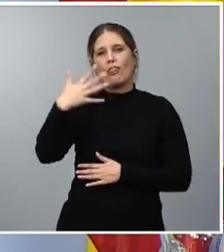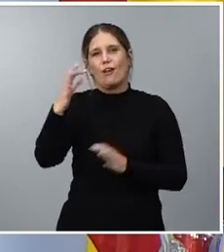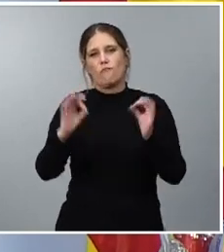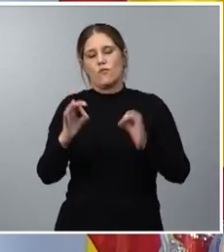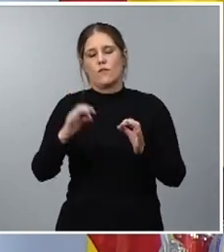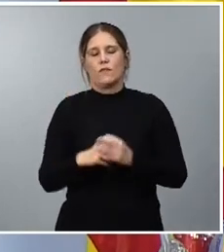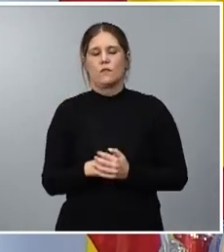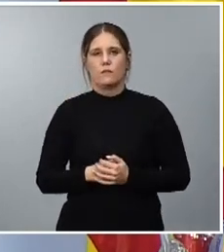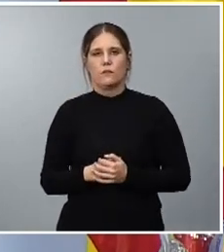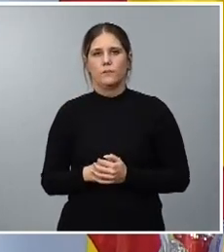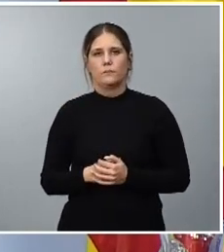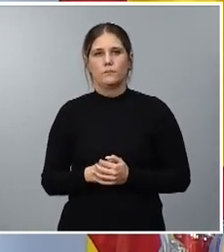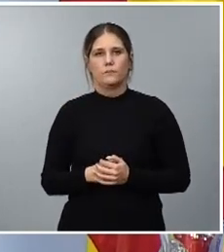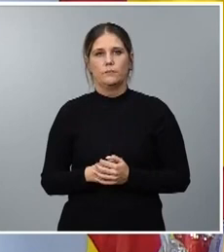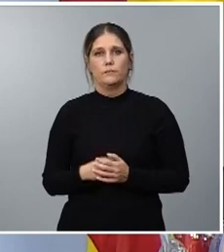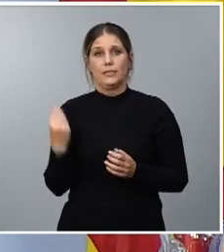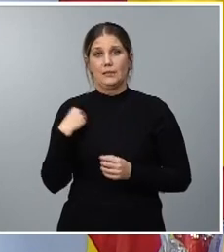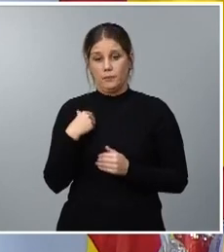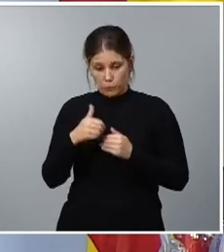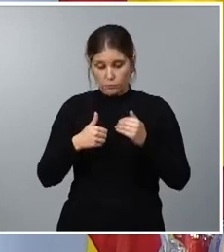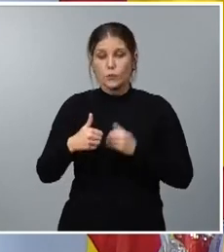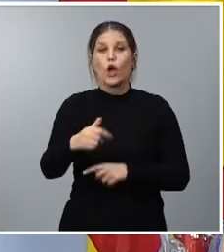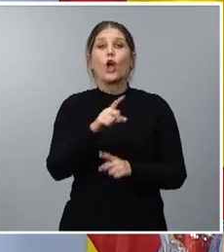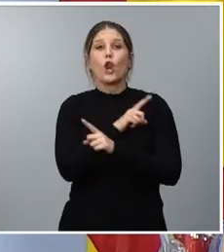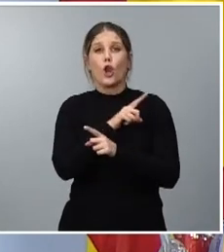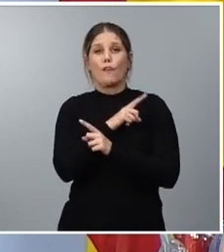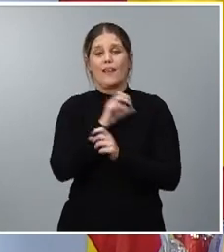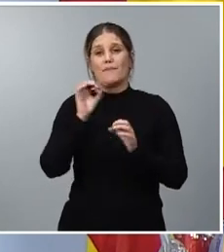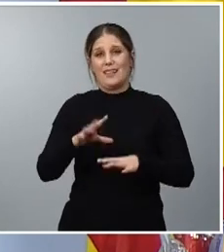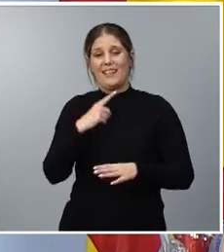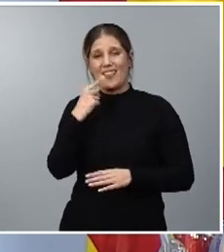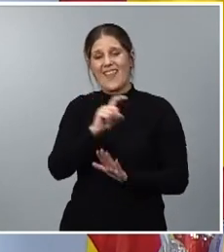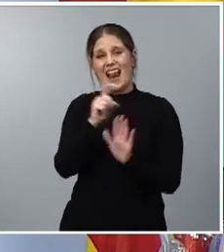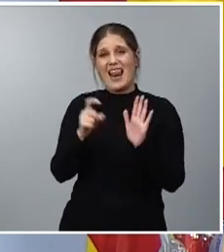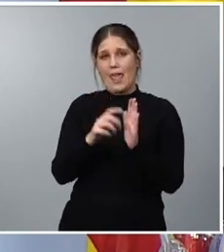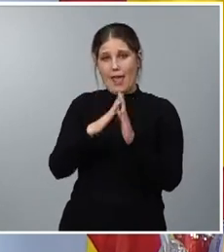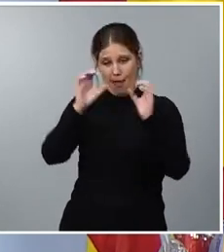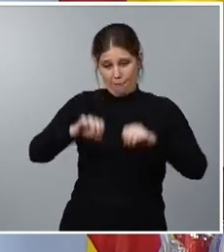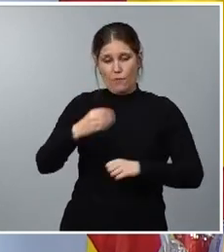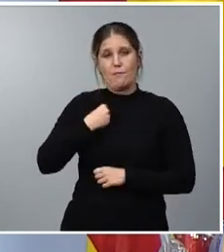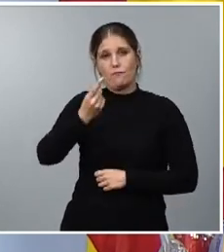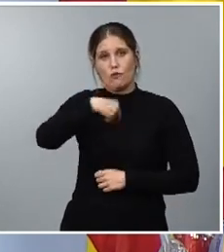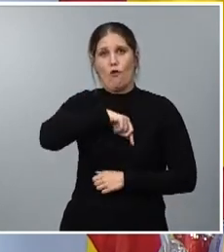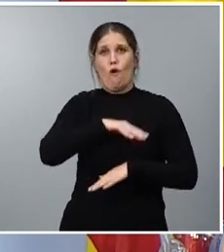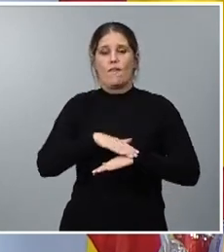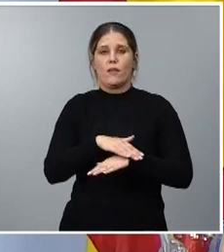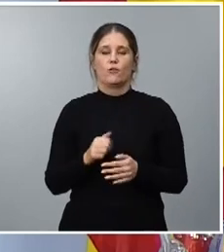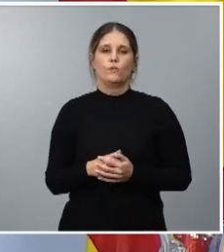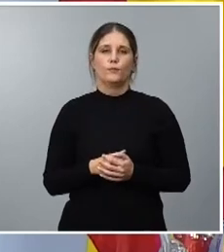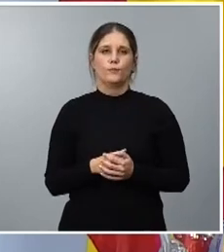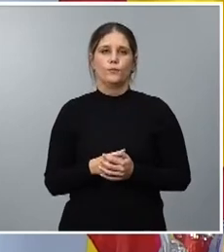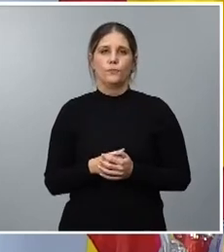medirá como recuerdan en el mes de noviembre como establece la ley que aprobó este Gobierno. Saben que el Gobierno